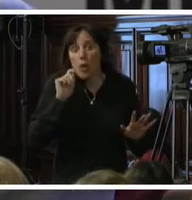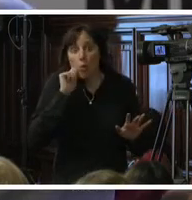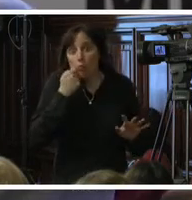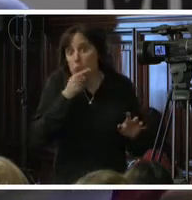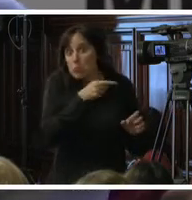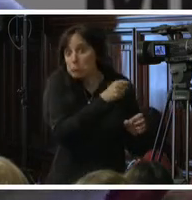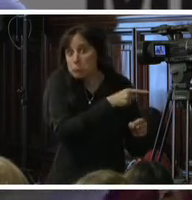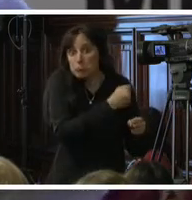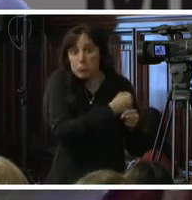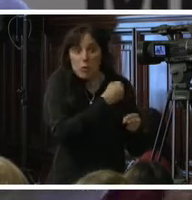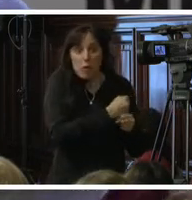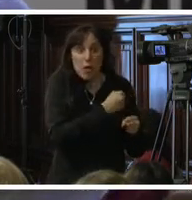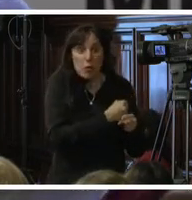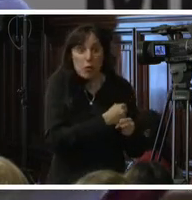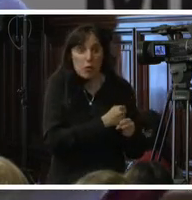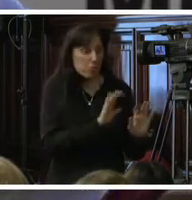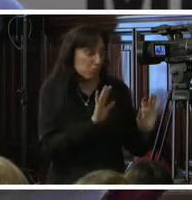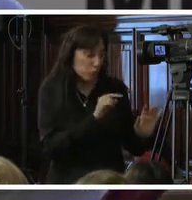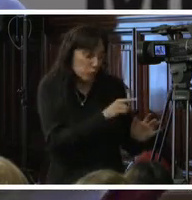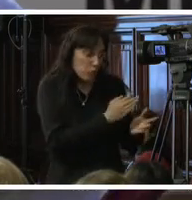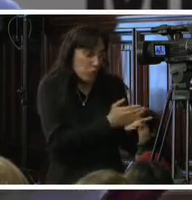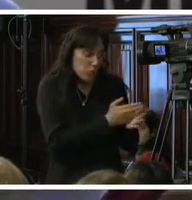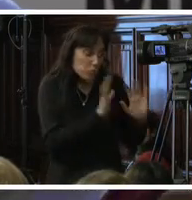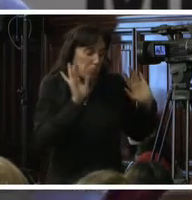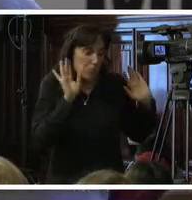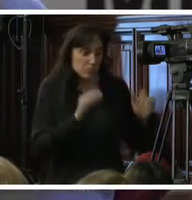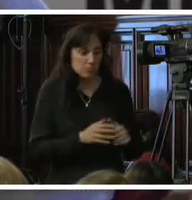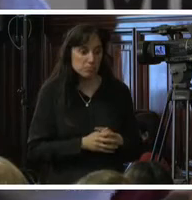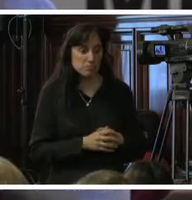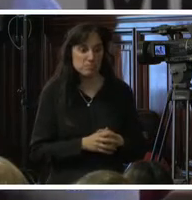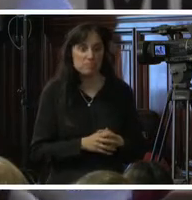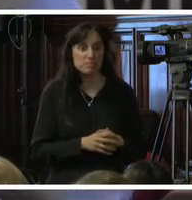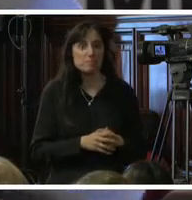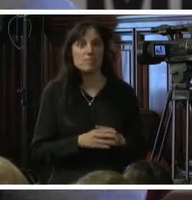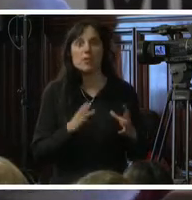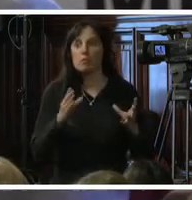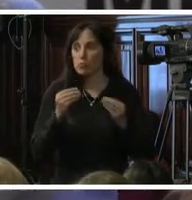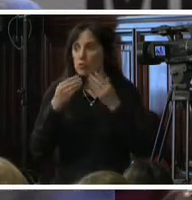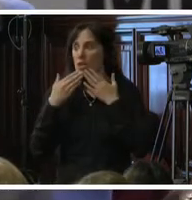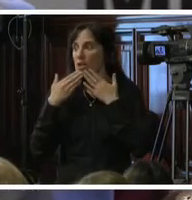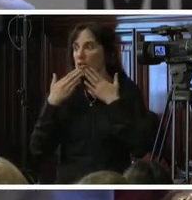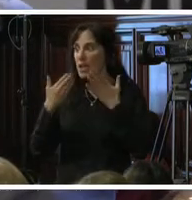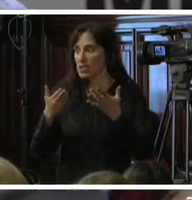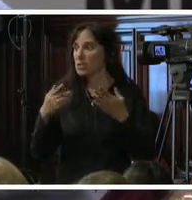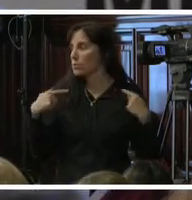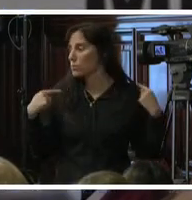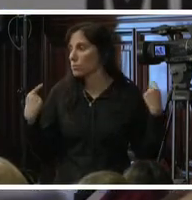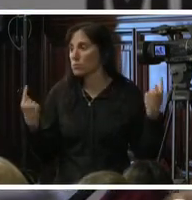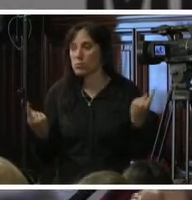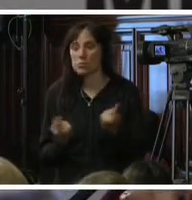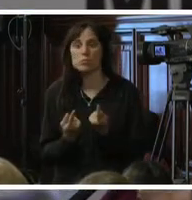tomar ese trabajo y no le podemos negar ese derecho. Ahora, muchísimas gracias, nosotros seguiremos